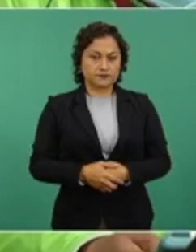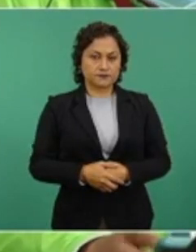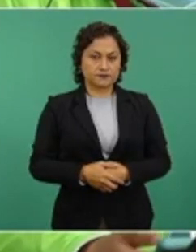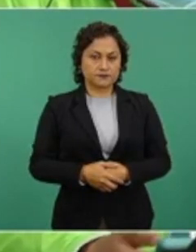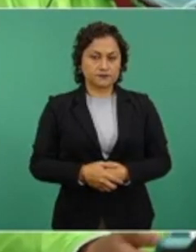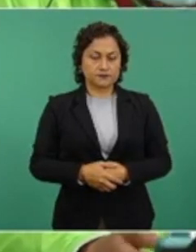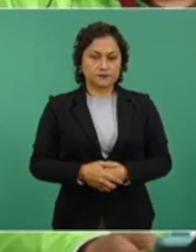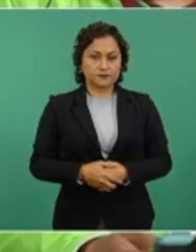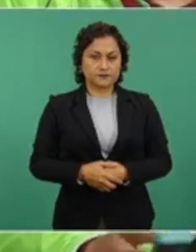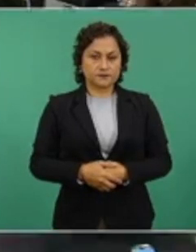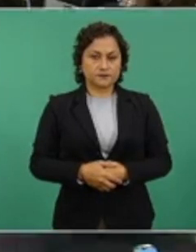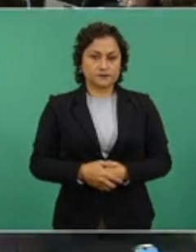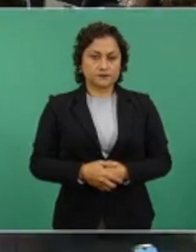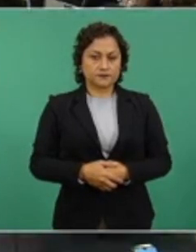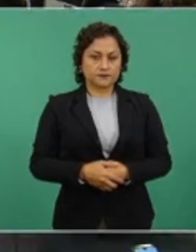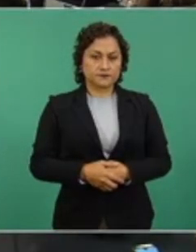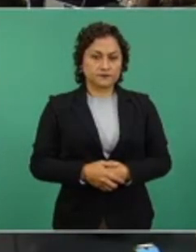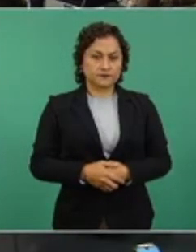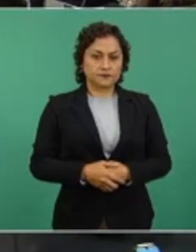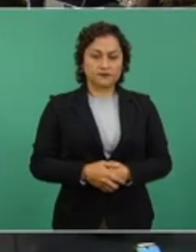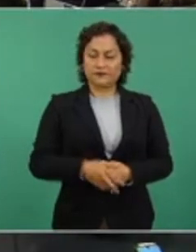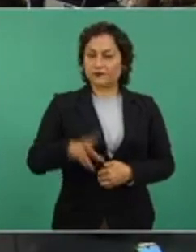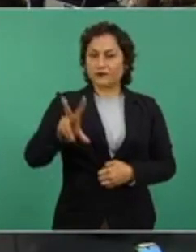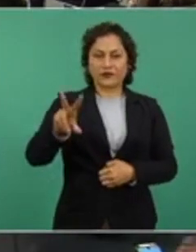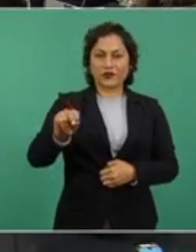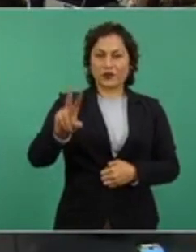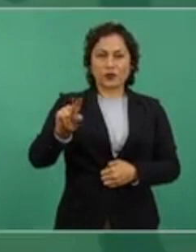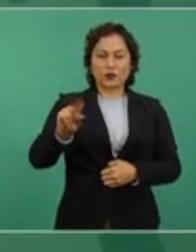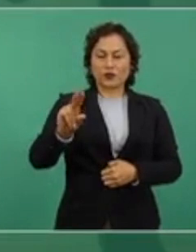no, es que eso no es serio.